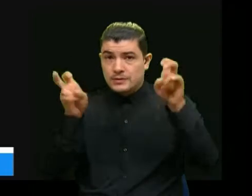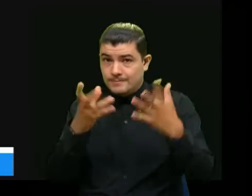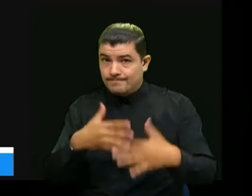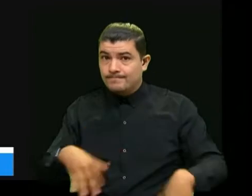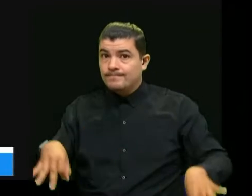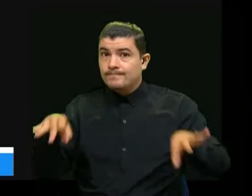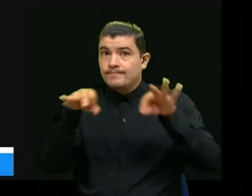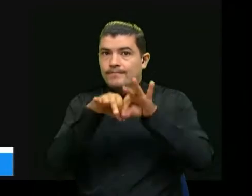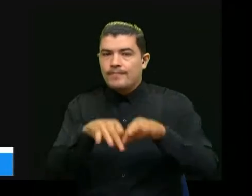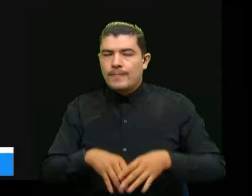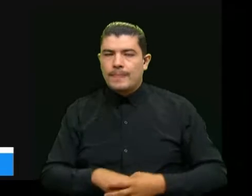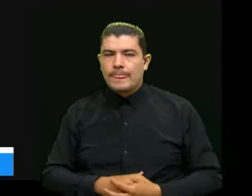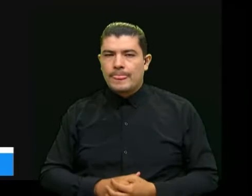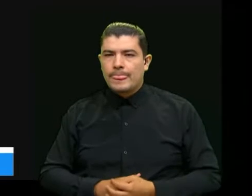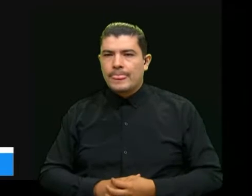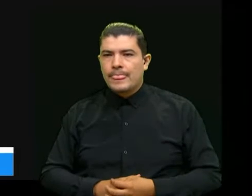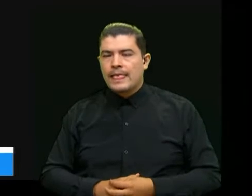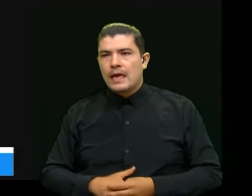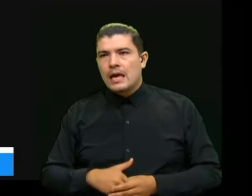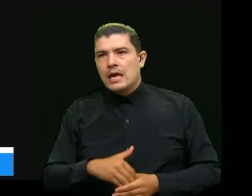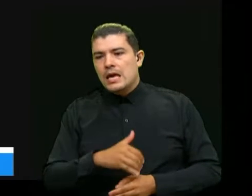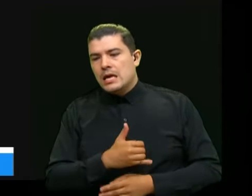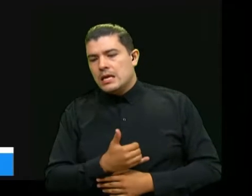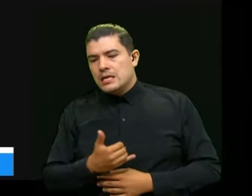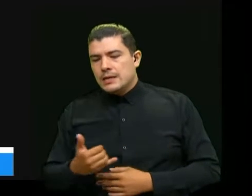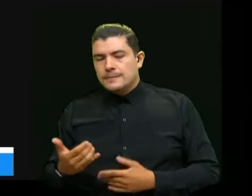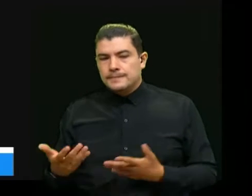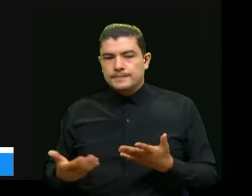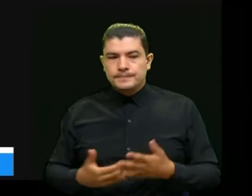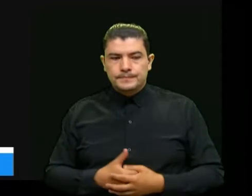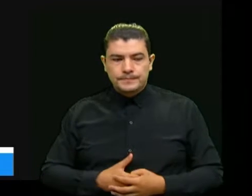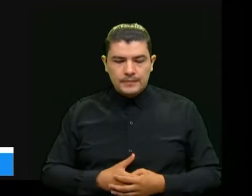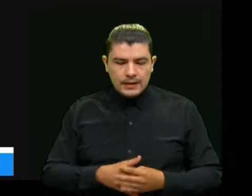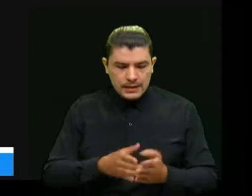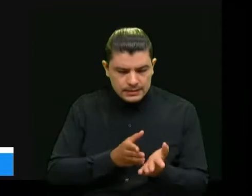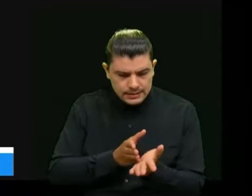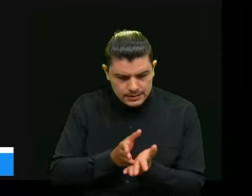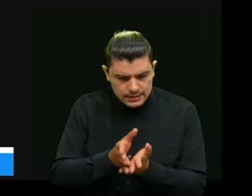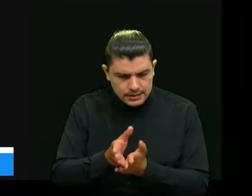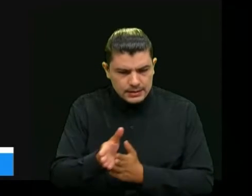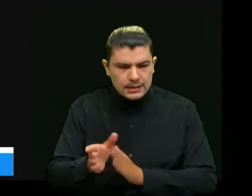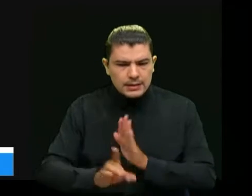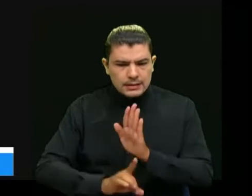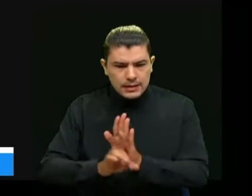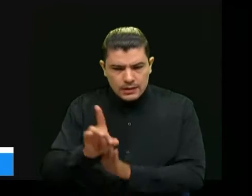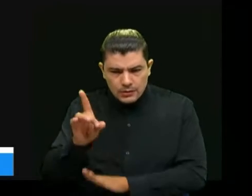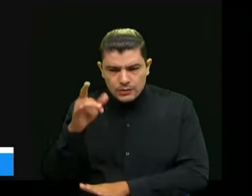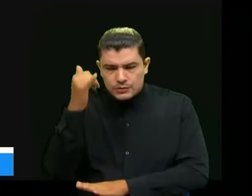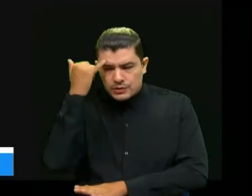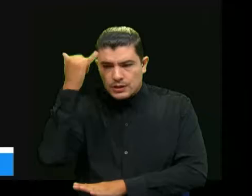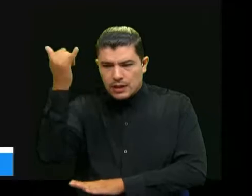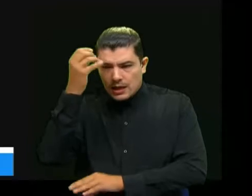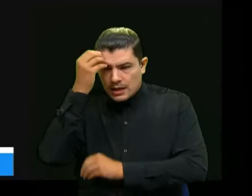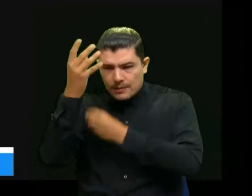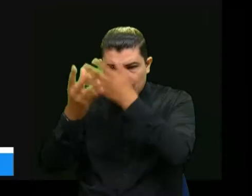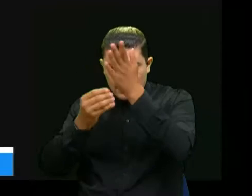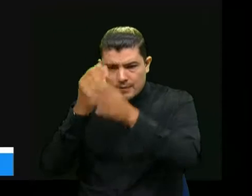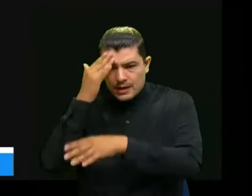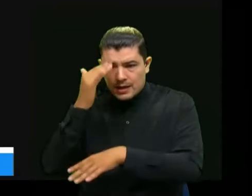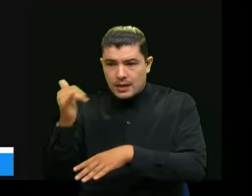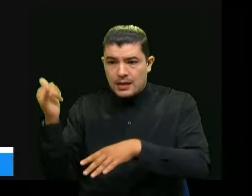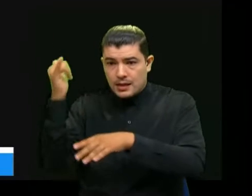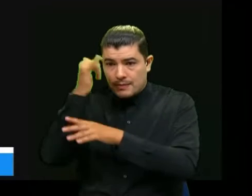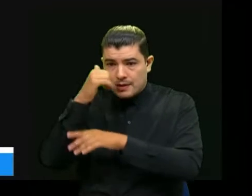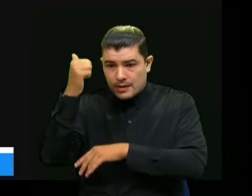y potenciar seguir desarrollando mucha innovación académica y pedagógica es